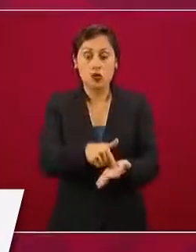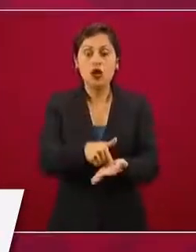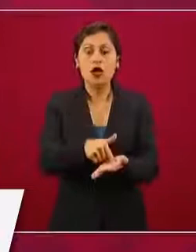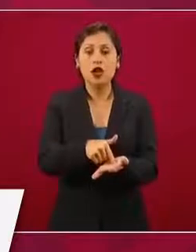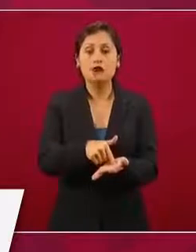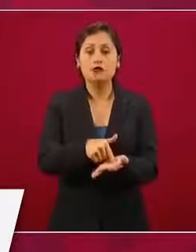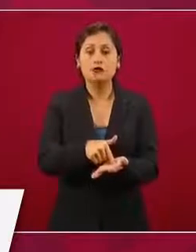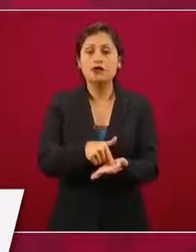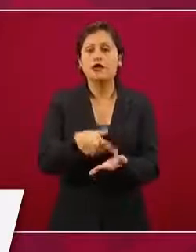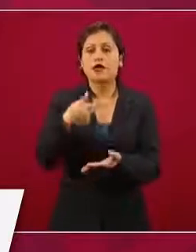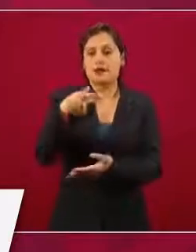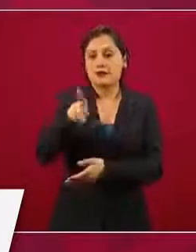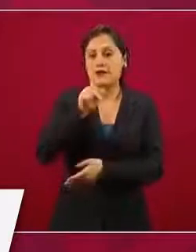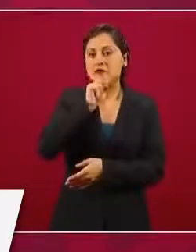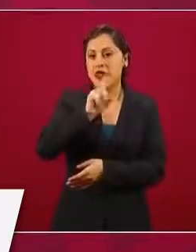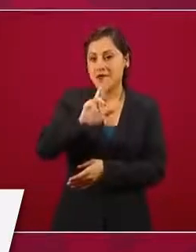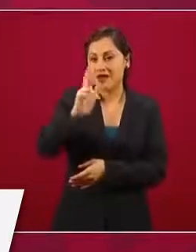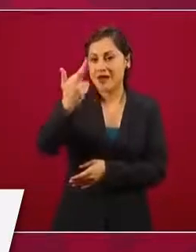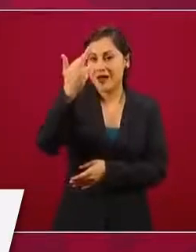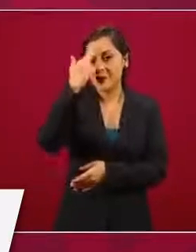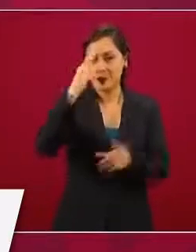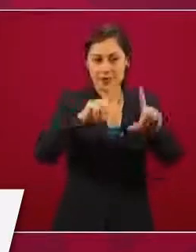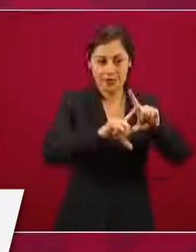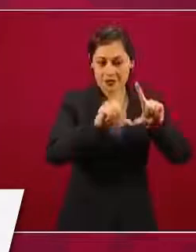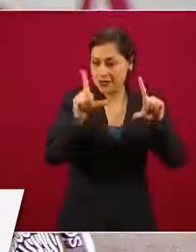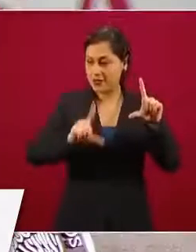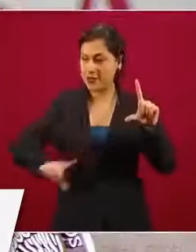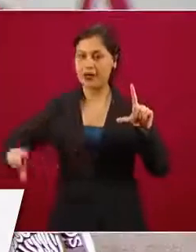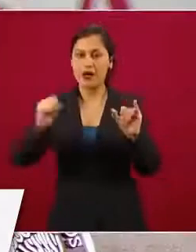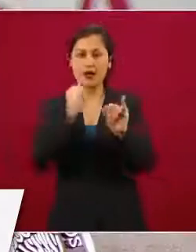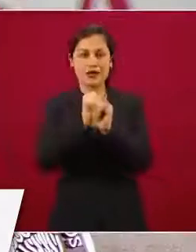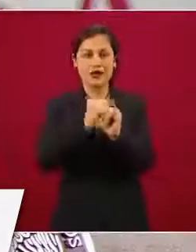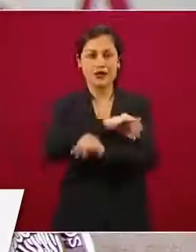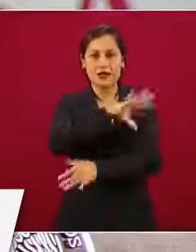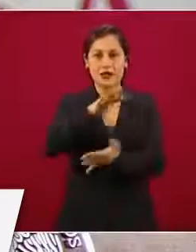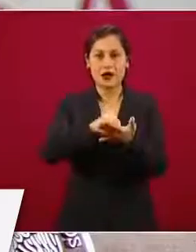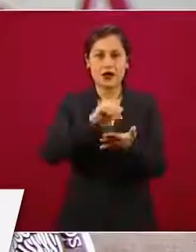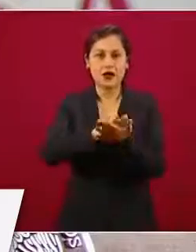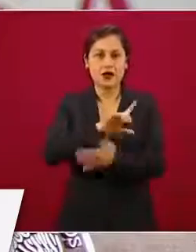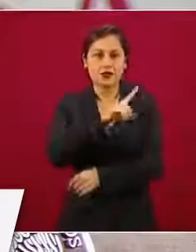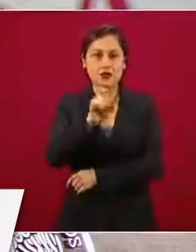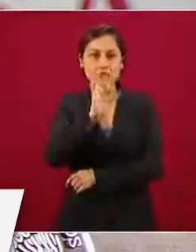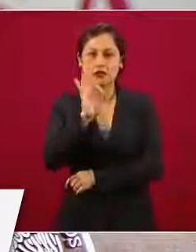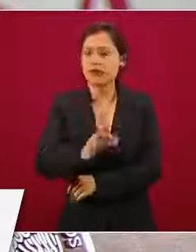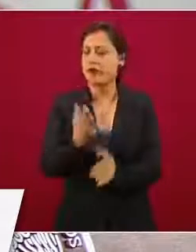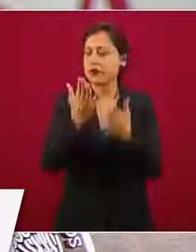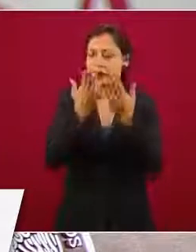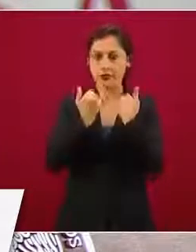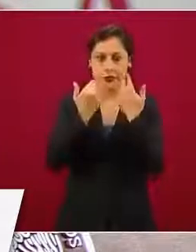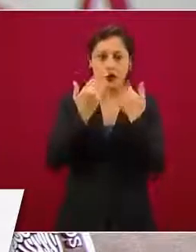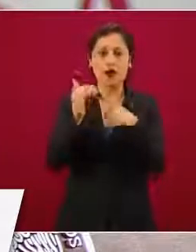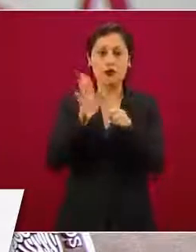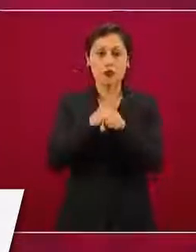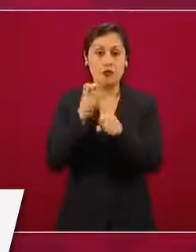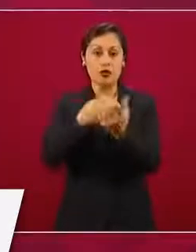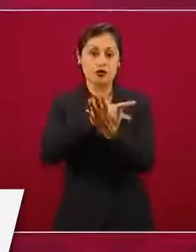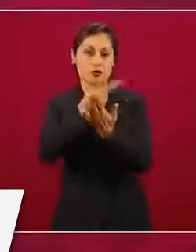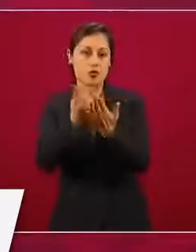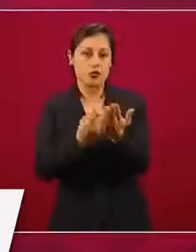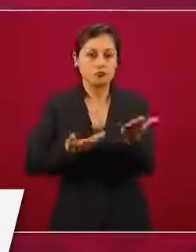conectividad, por eso está el proyecto Internet para todas y todos. Pero hay una propuesta que será